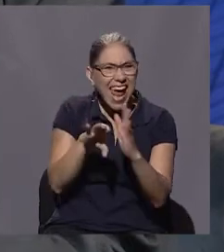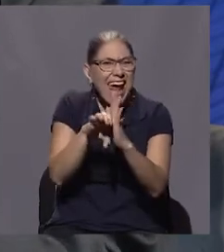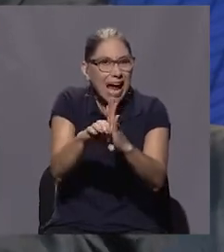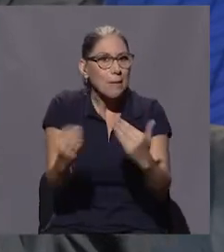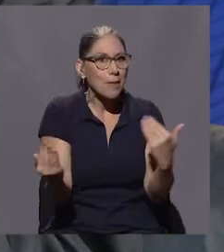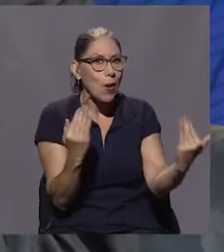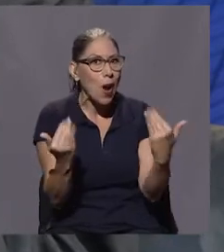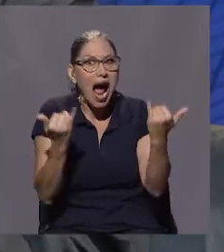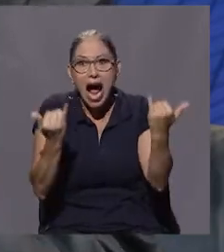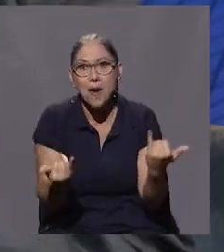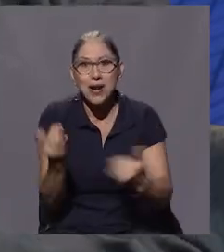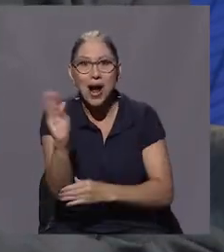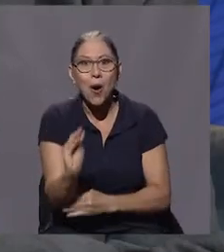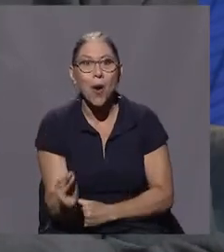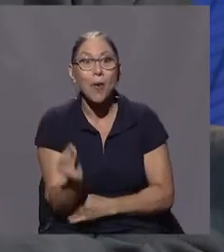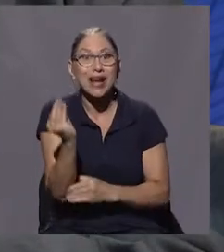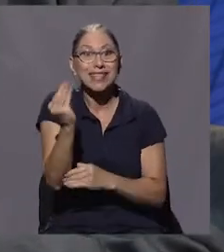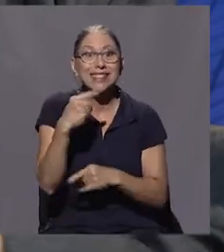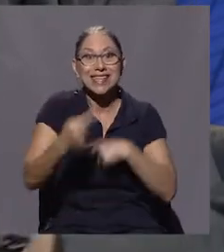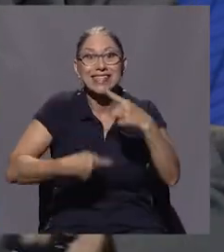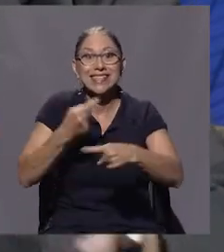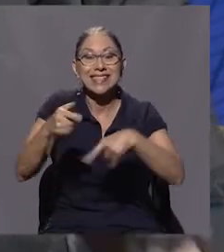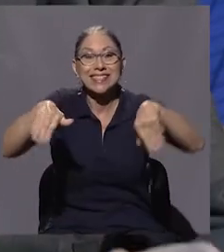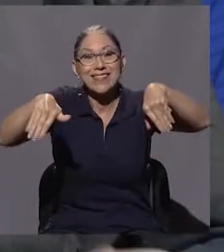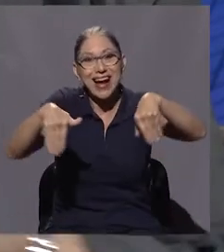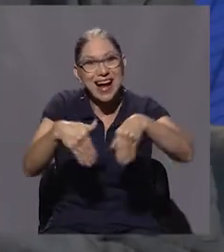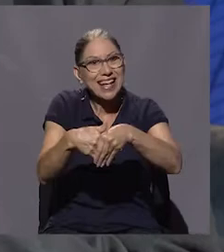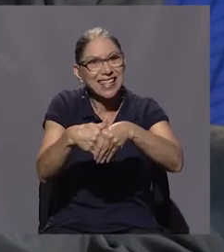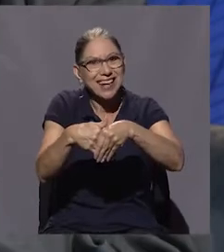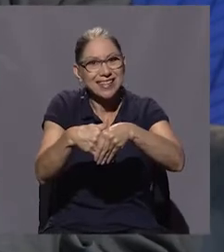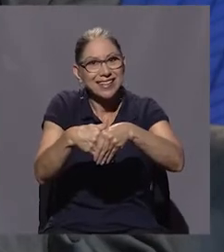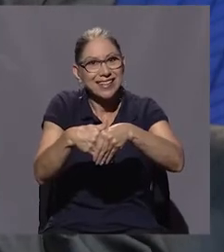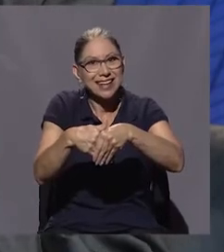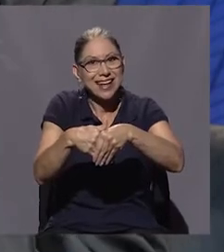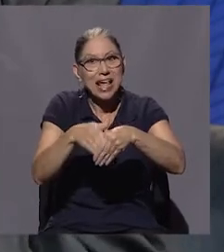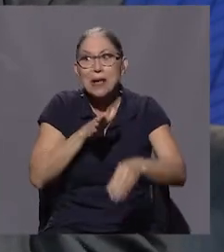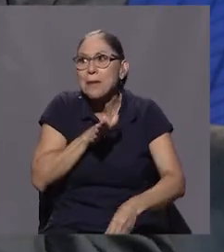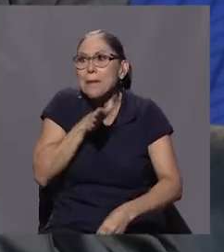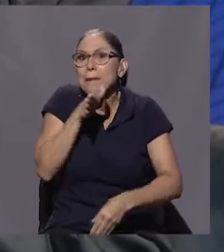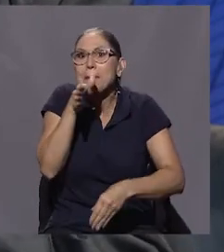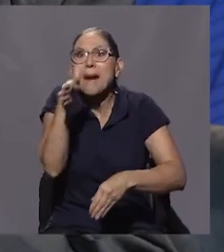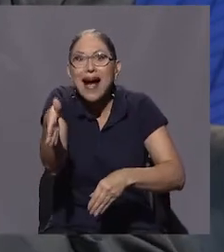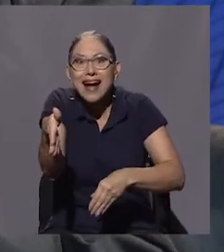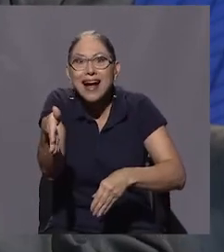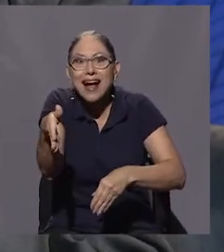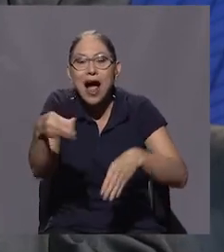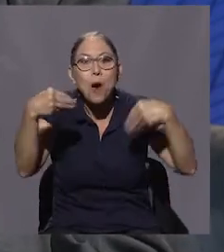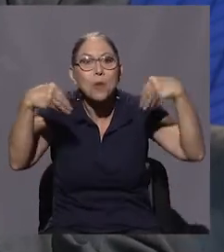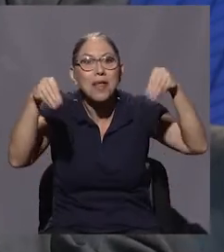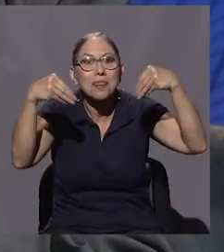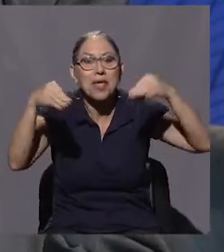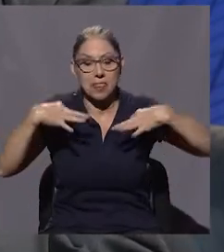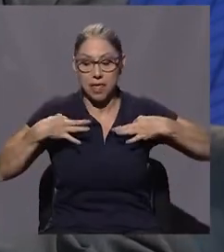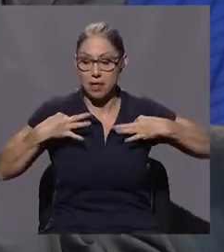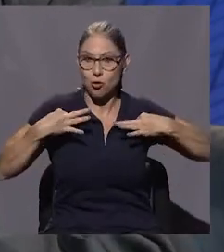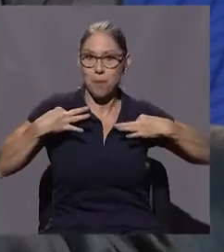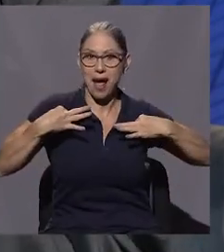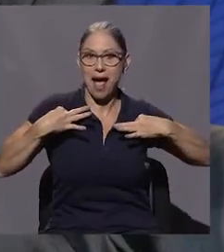los muchachos cuando se van a casar, que se van a una tienda de ropa y alquilan el smoking,